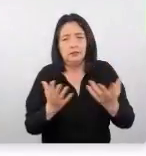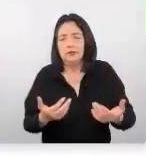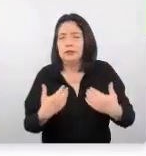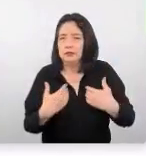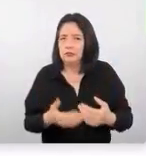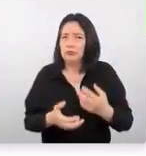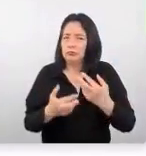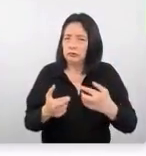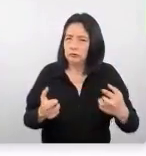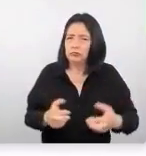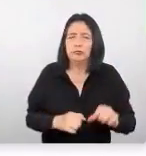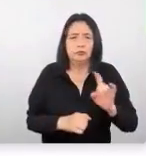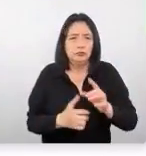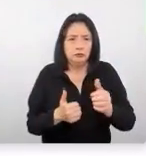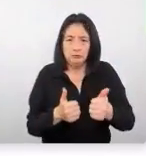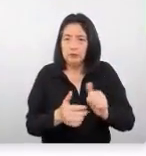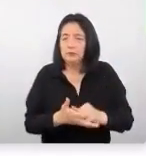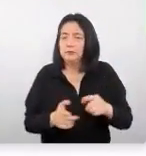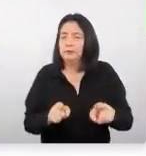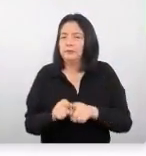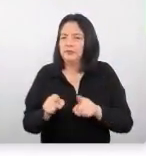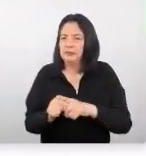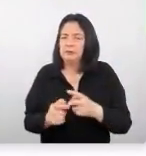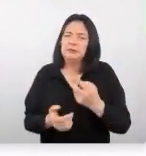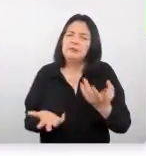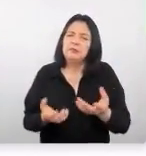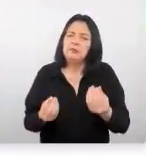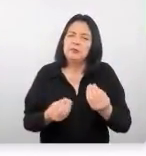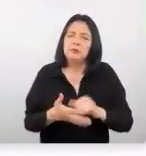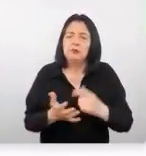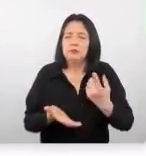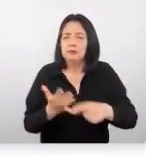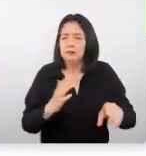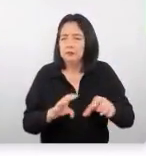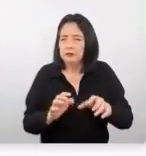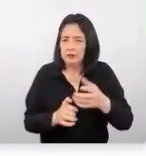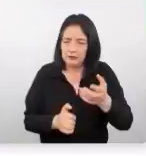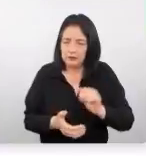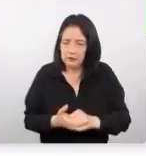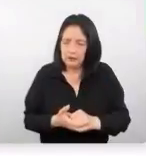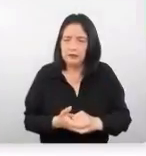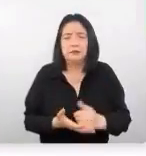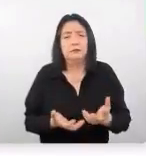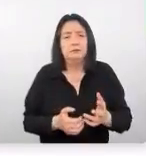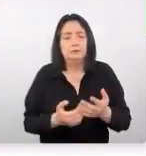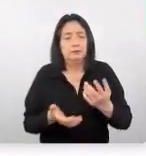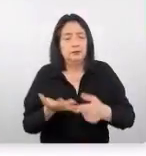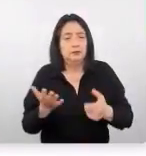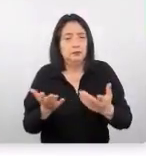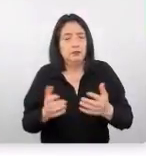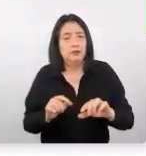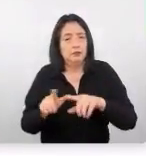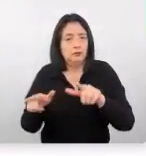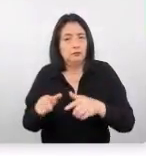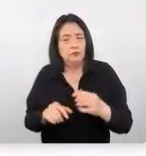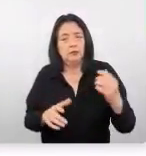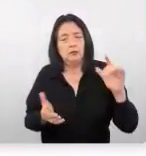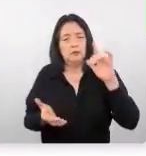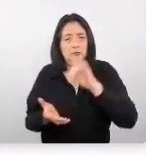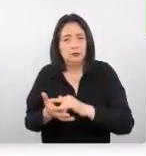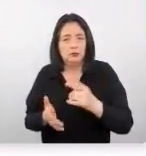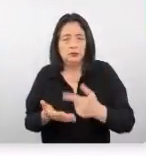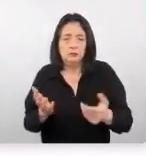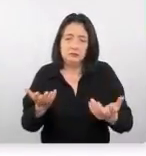y eso también se va a ver desde el punto de vista de las actividades que van a hacer en el destino van a buscar